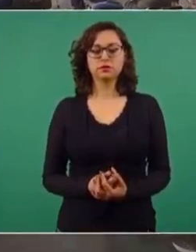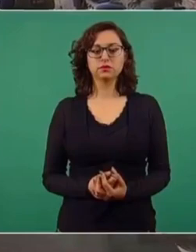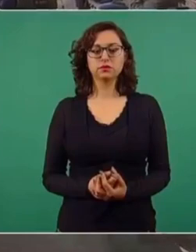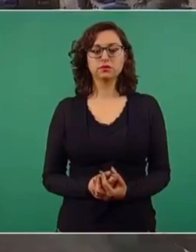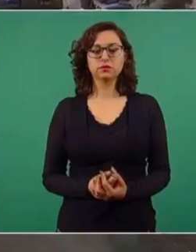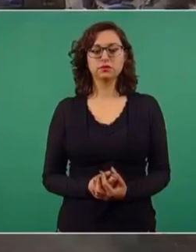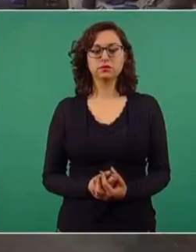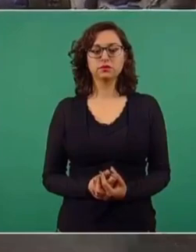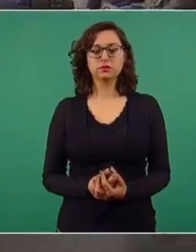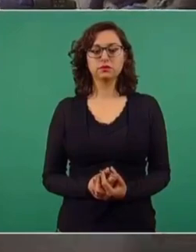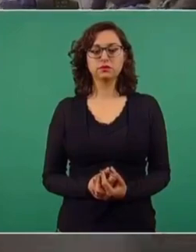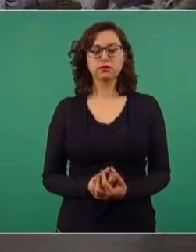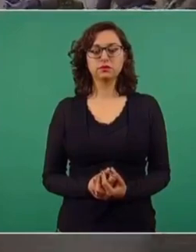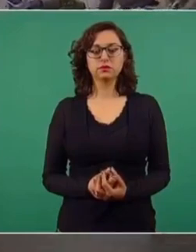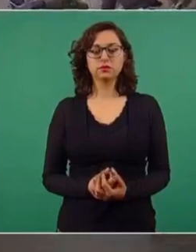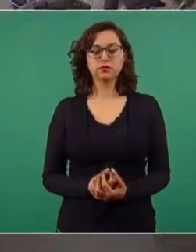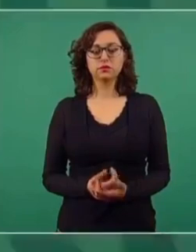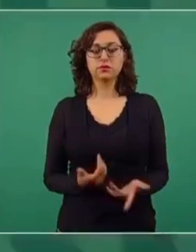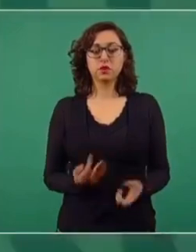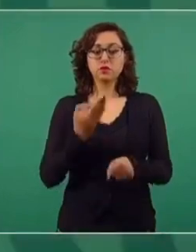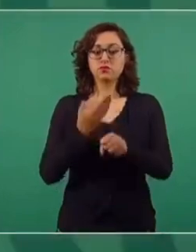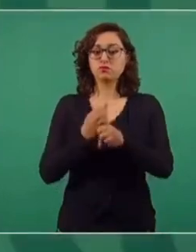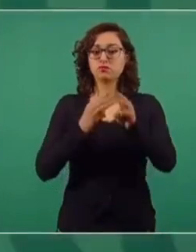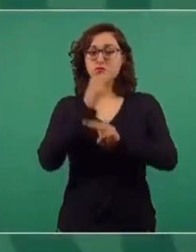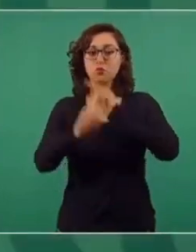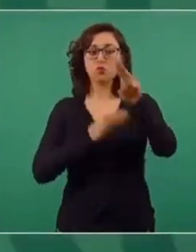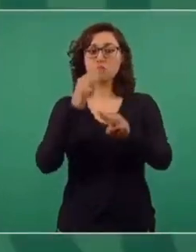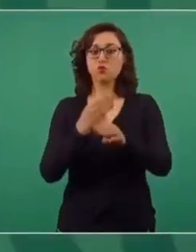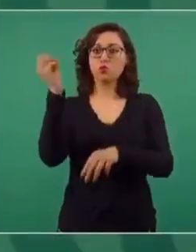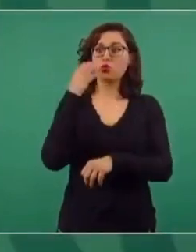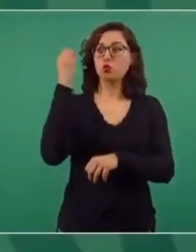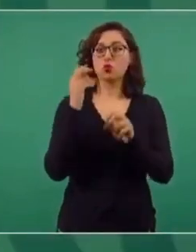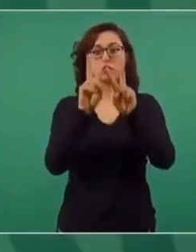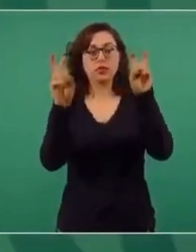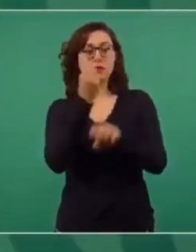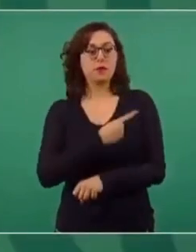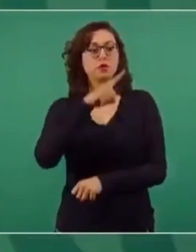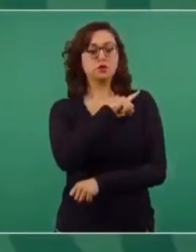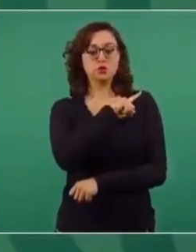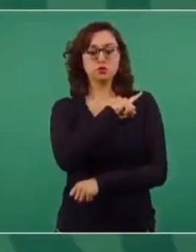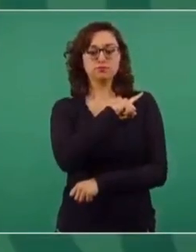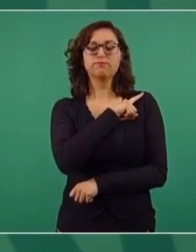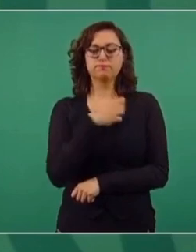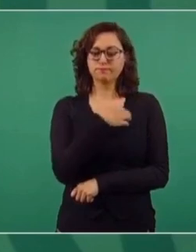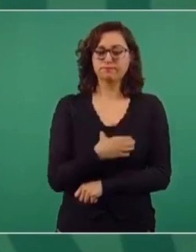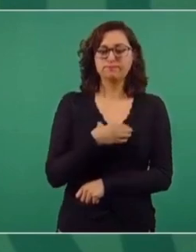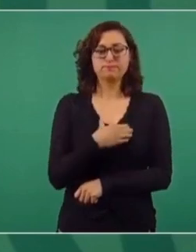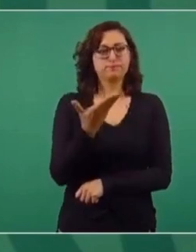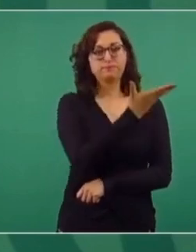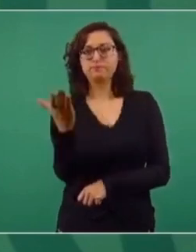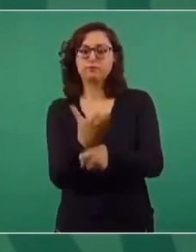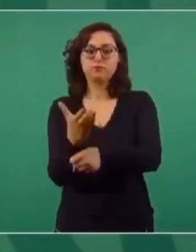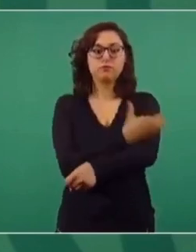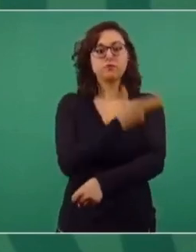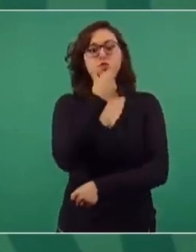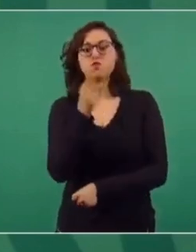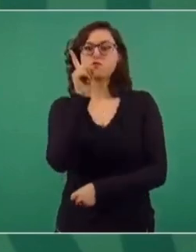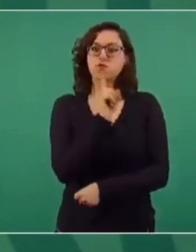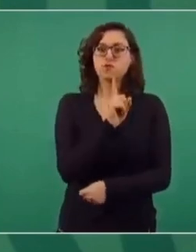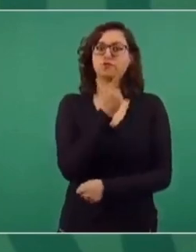Pues celebro participar en esta Cumbre Mundial de la Salud. Mucho gusto, colegas, mujeres, hombres,